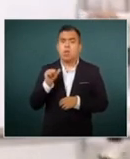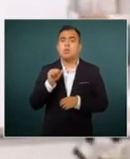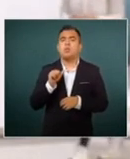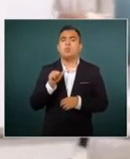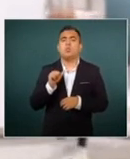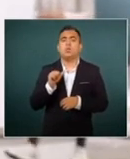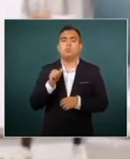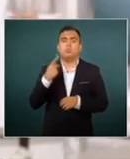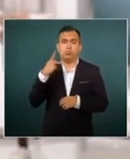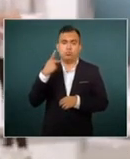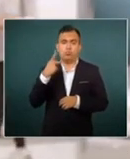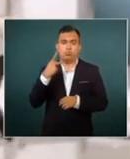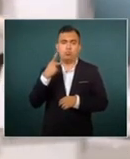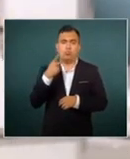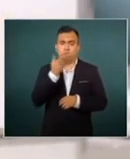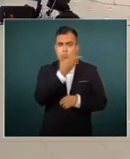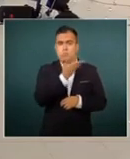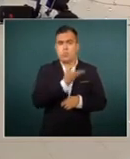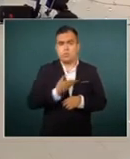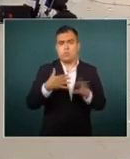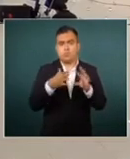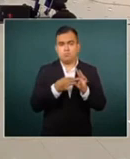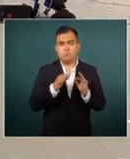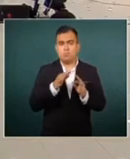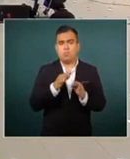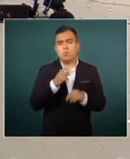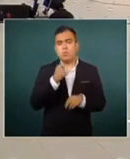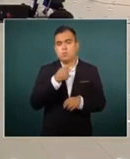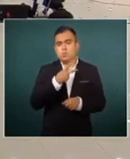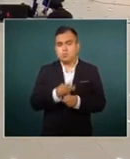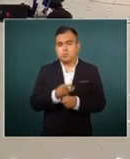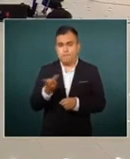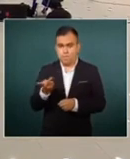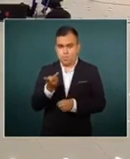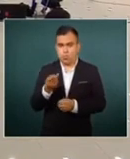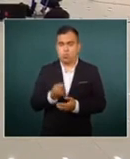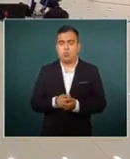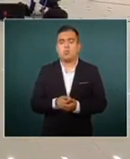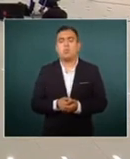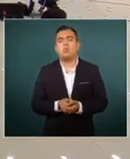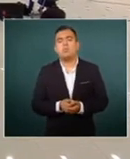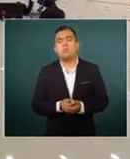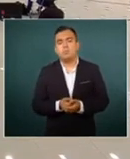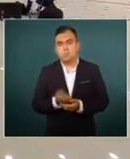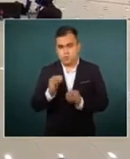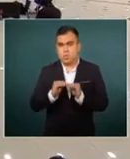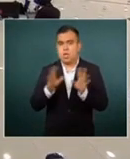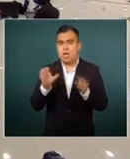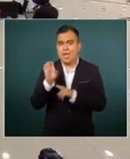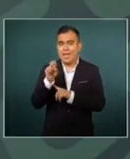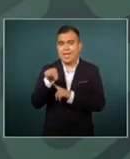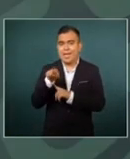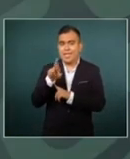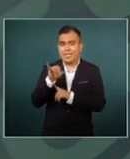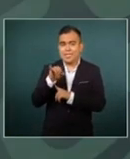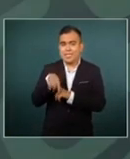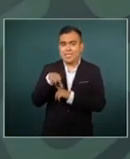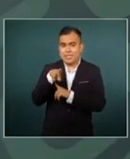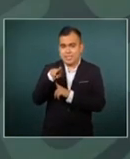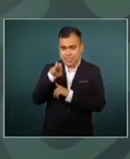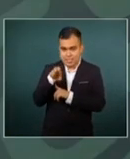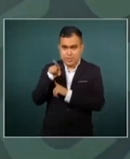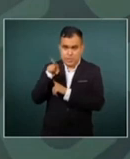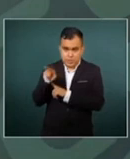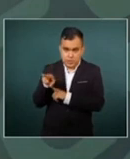participación presidente y si me permite una segunda pregunta Claro Enrique está